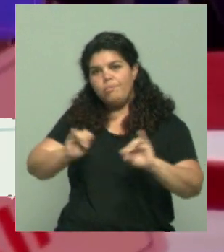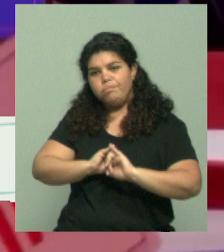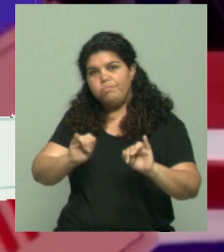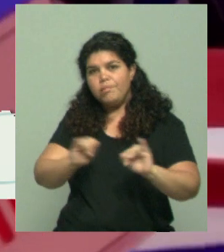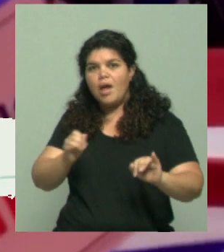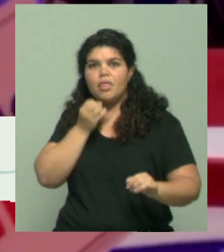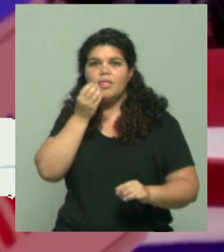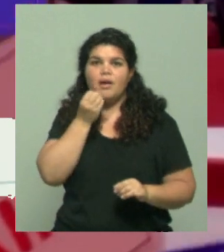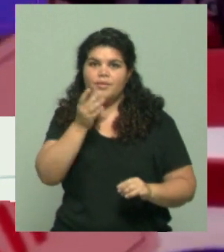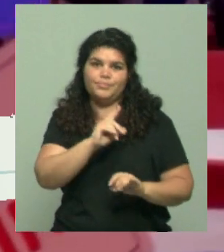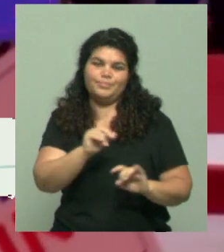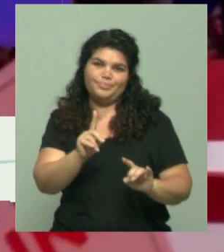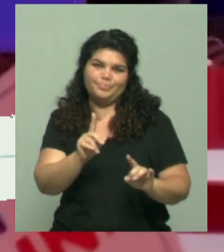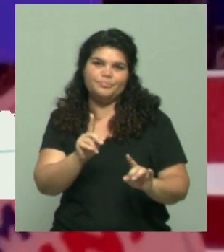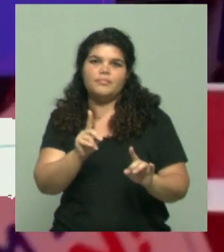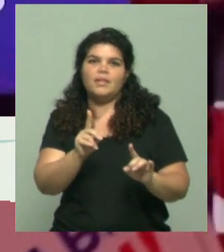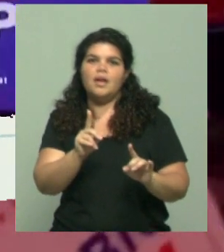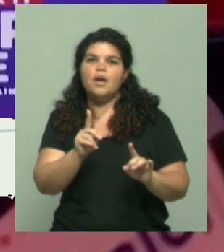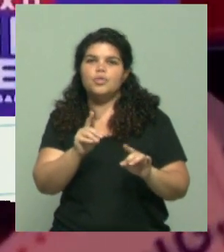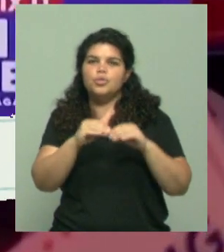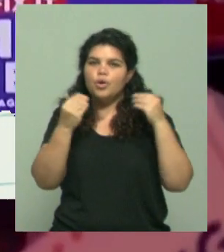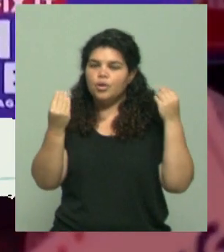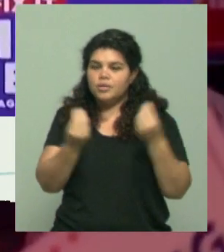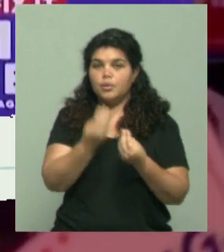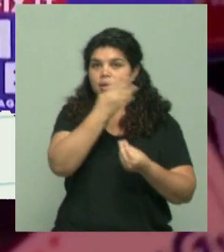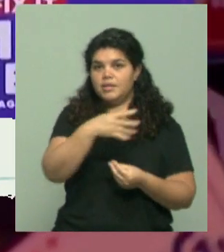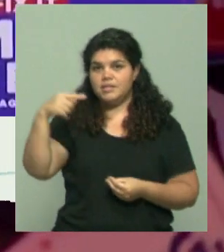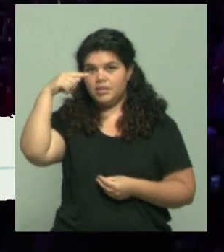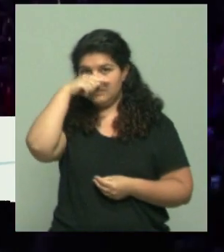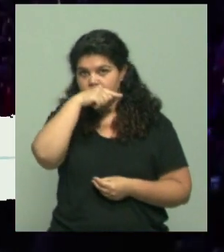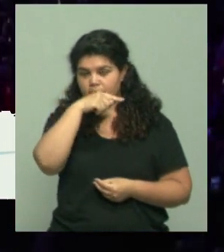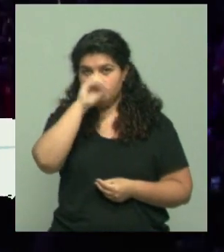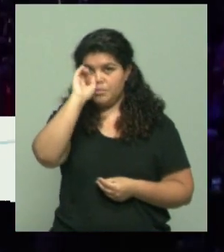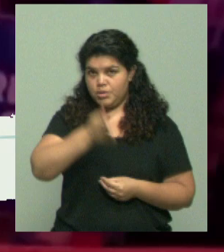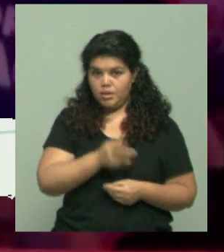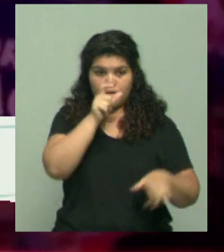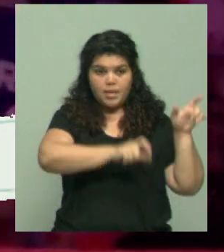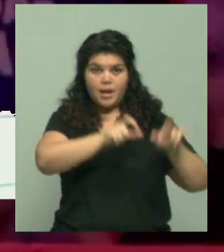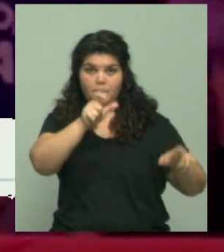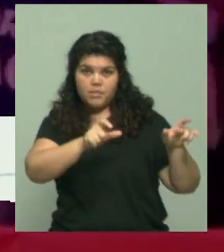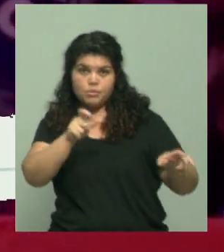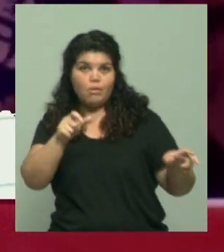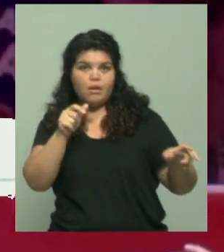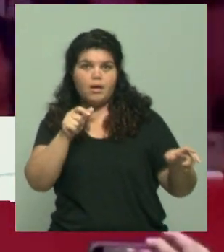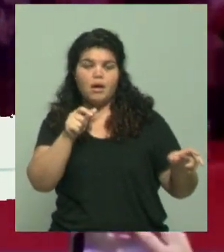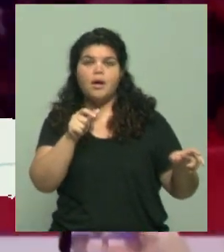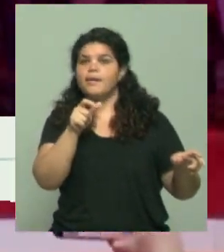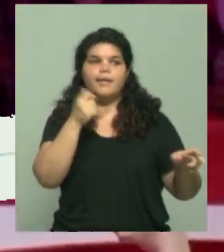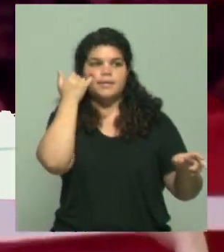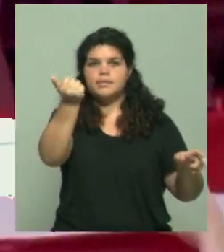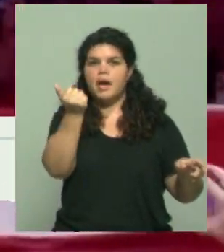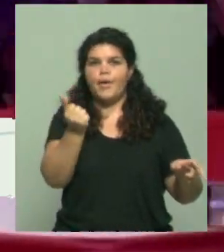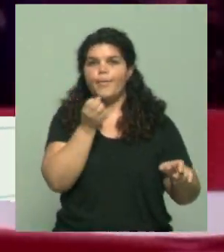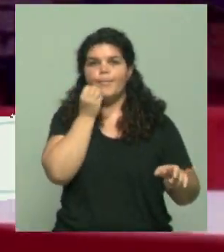ya se han emitido de forma pistolar, por el voto por carta. Creo que hay un Estado